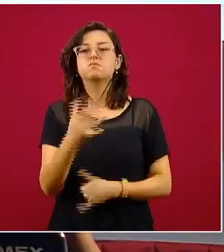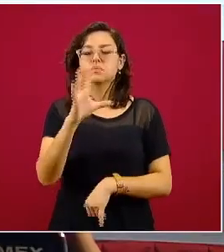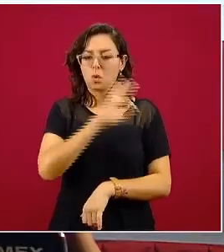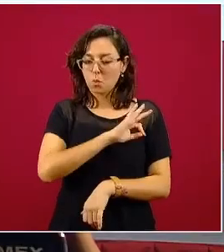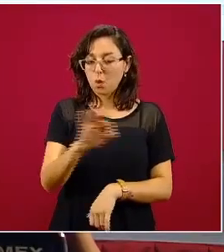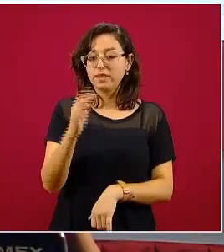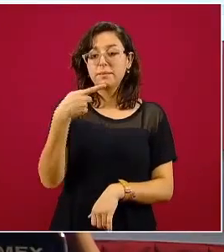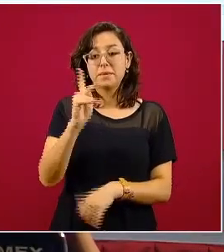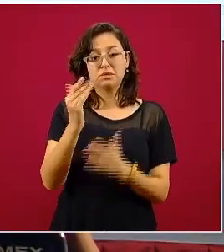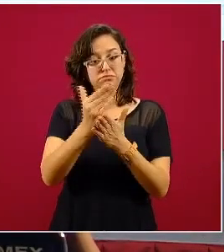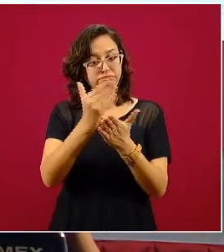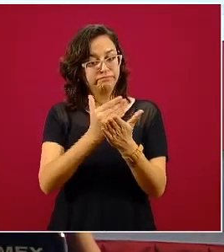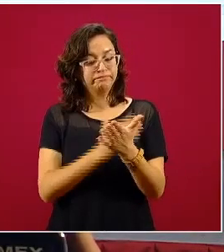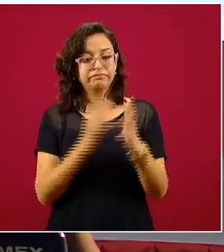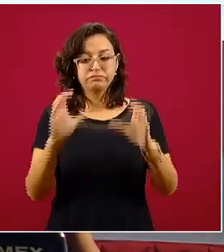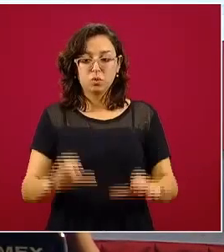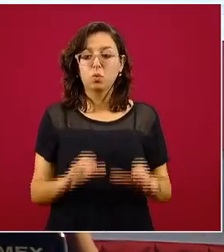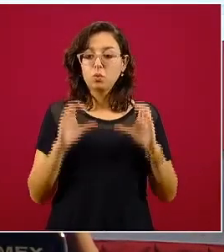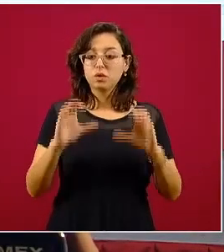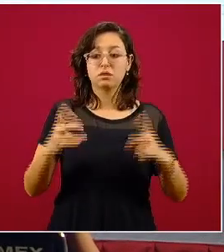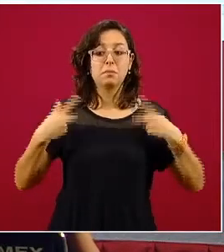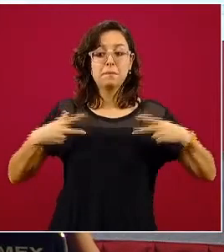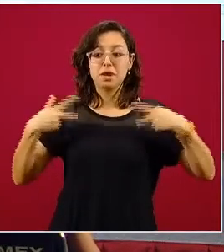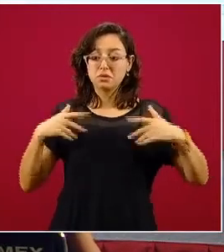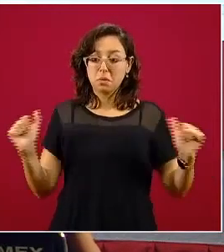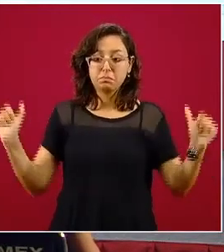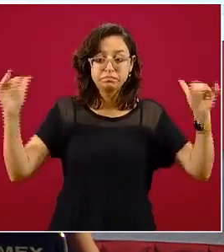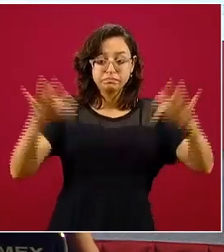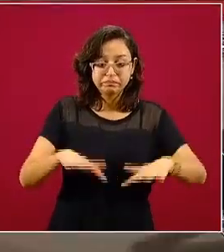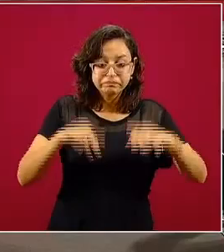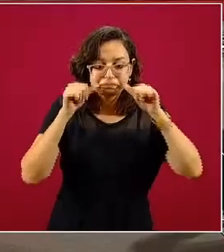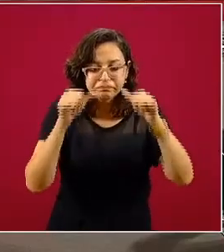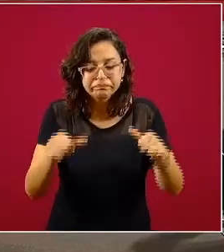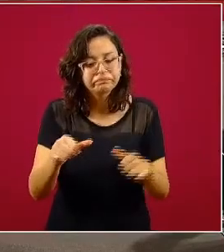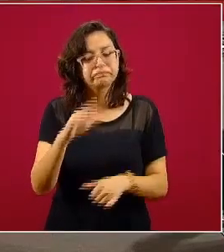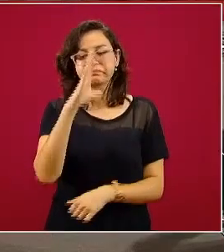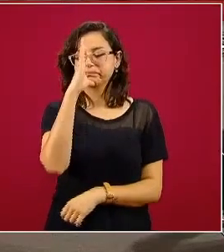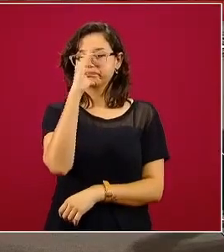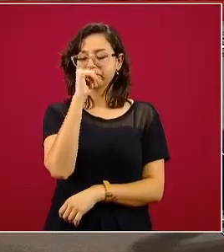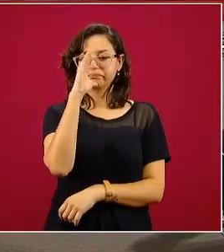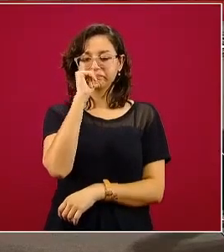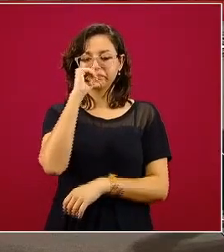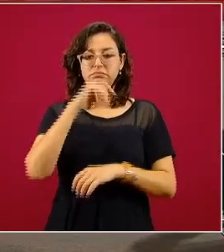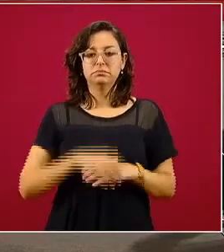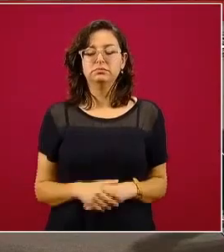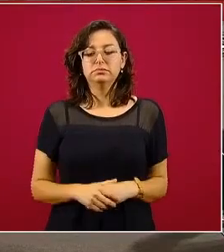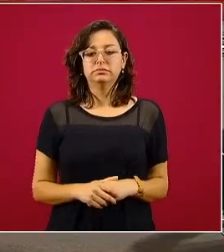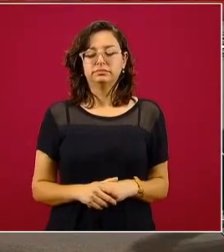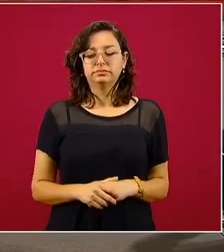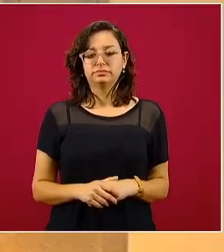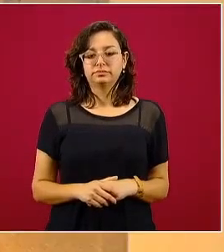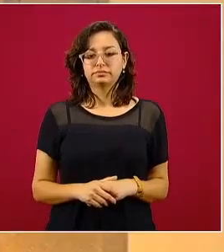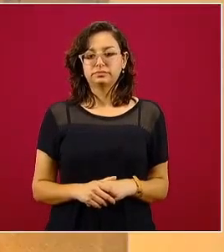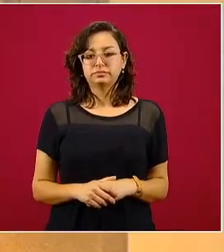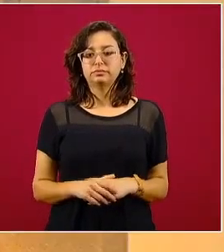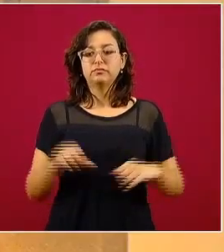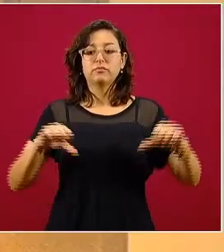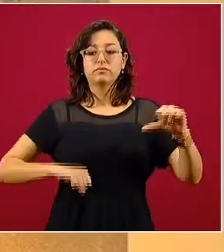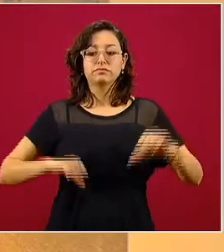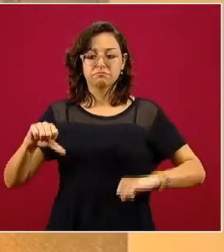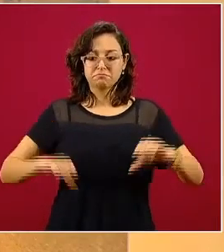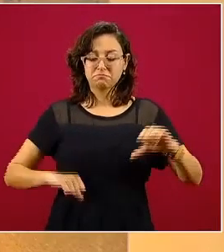instalaciones, pero es sin público, ¿verdad? Y estos son los que se consideran como actividades